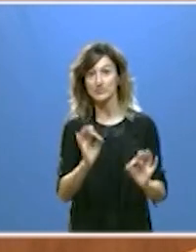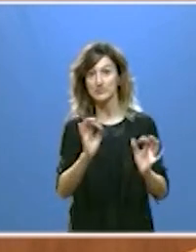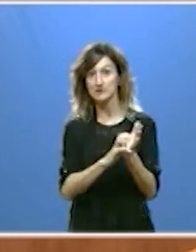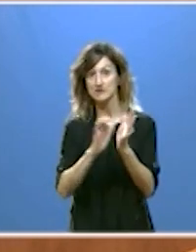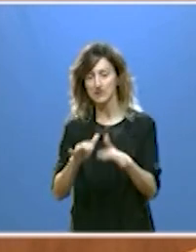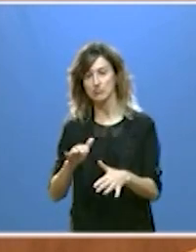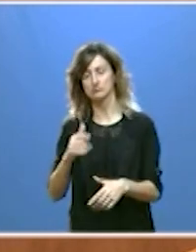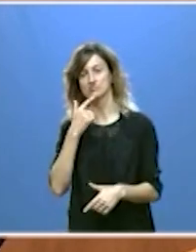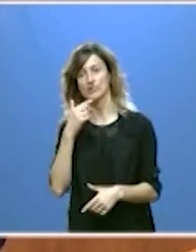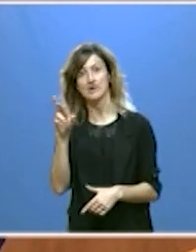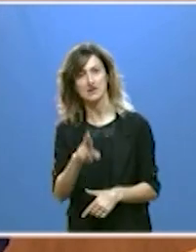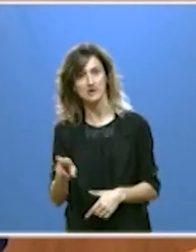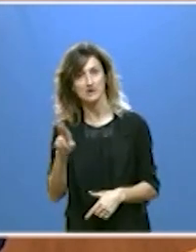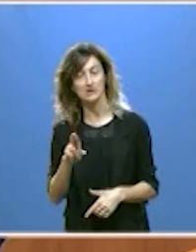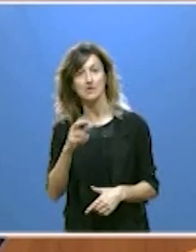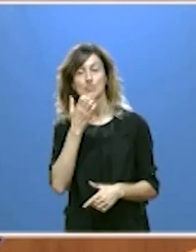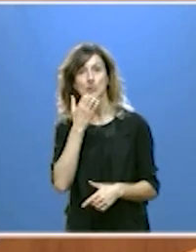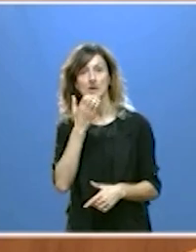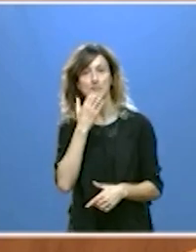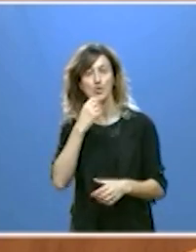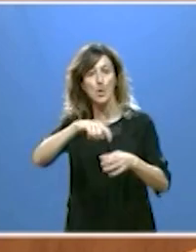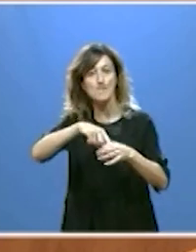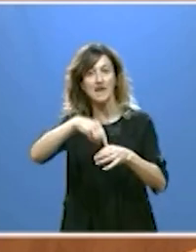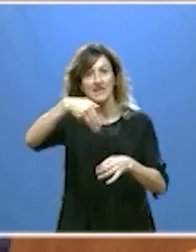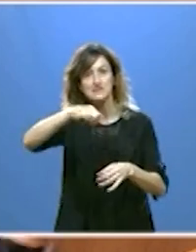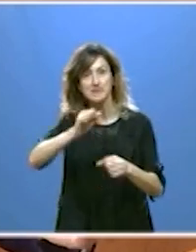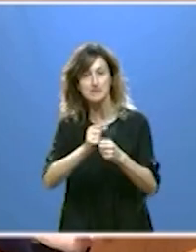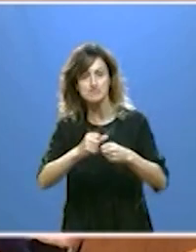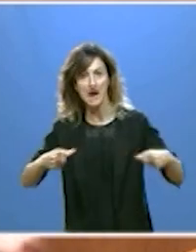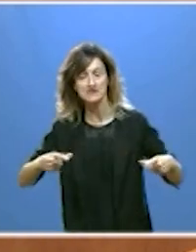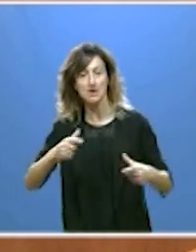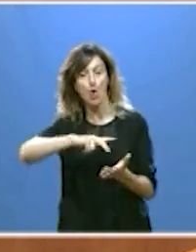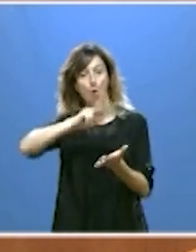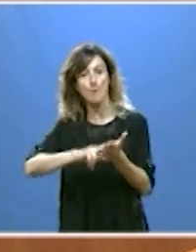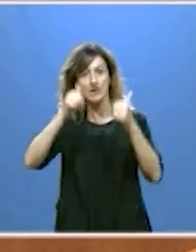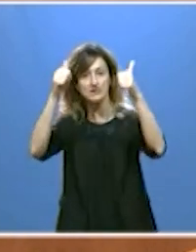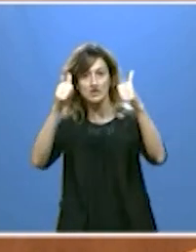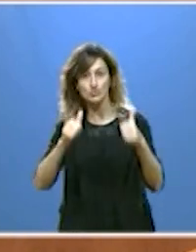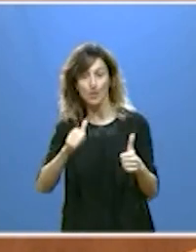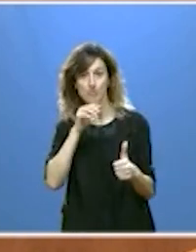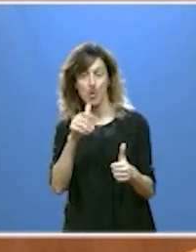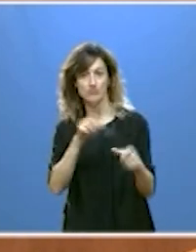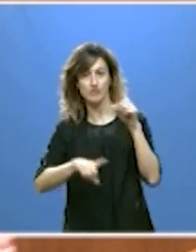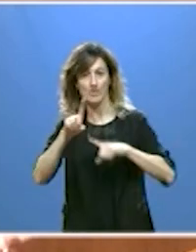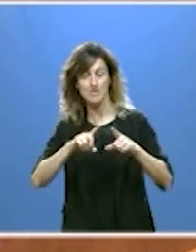como la ampliación de las plazas MIR y la homologación de titulaciones para paliar nuestra escasez de médicos